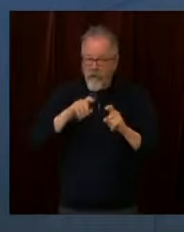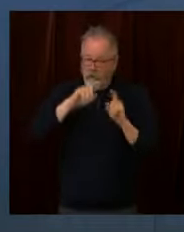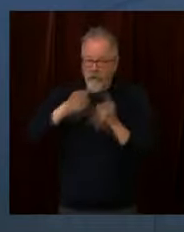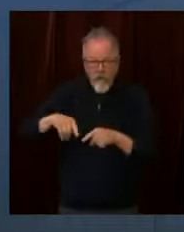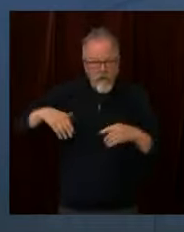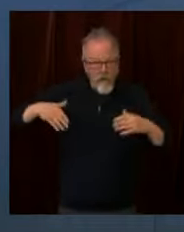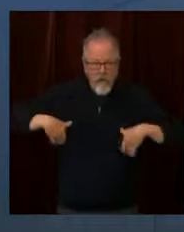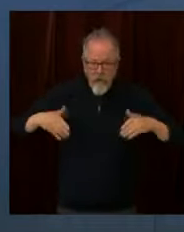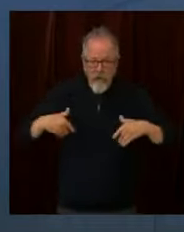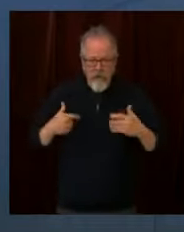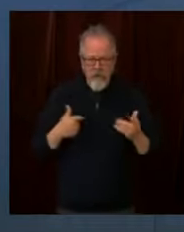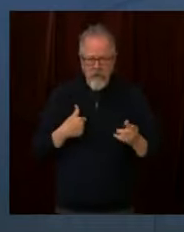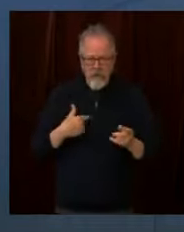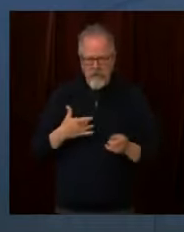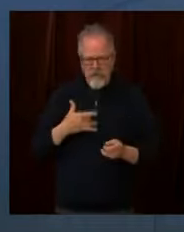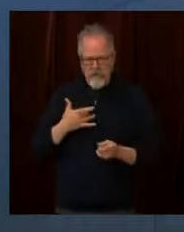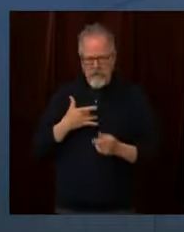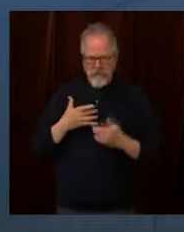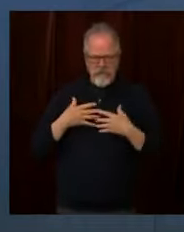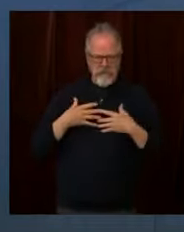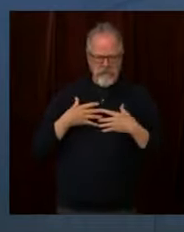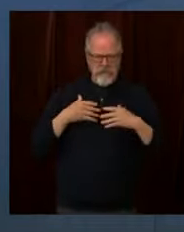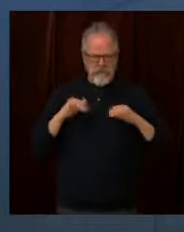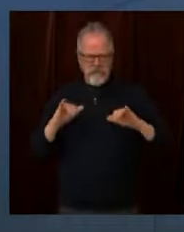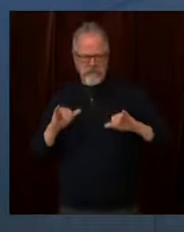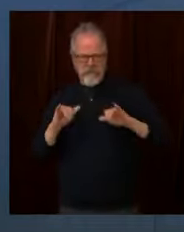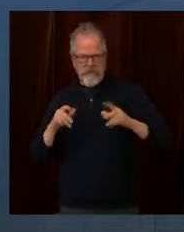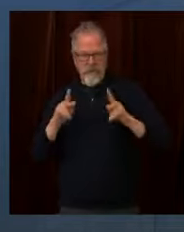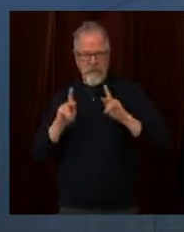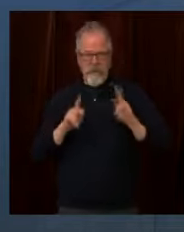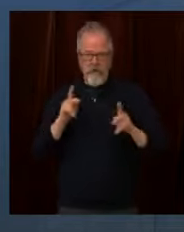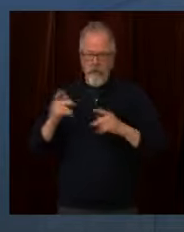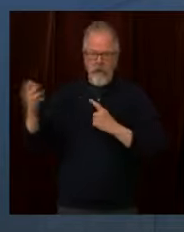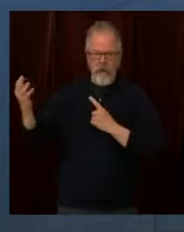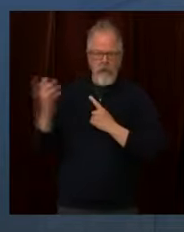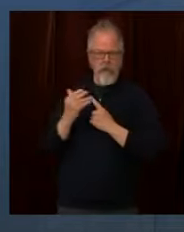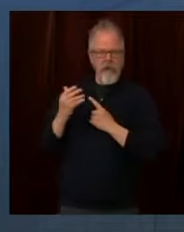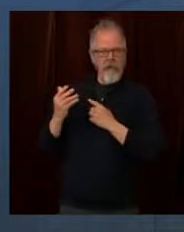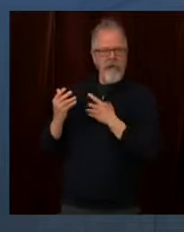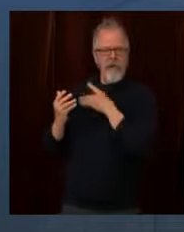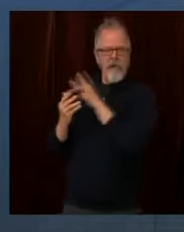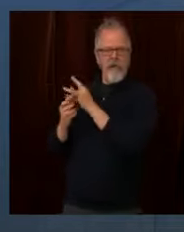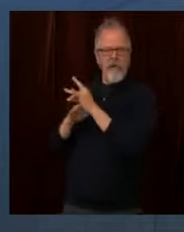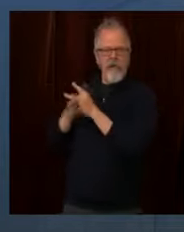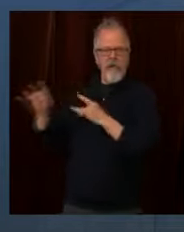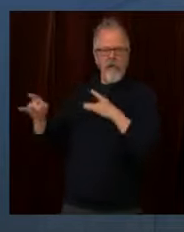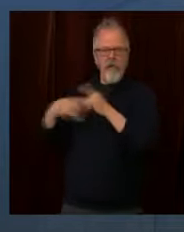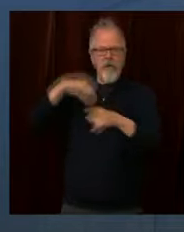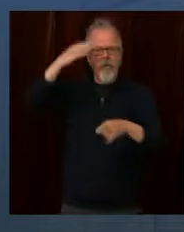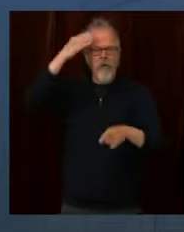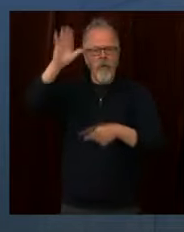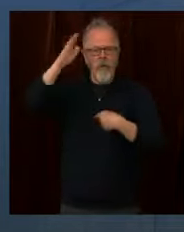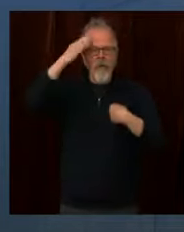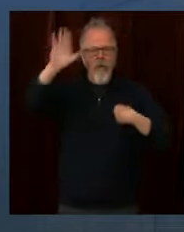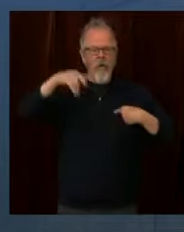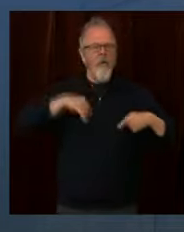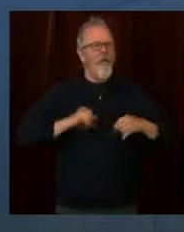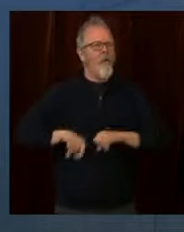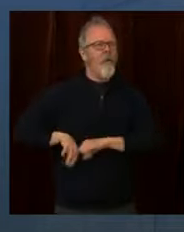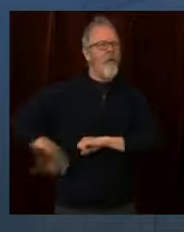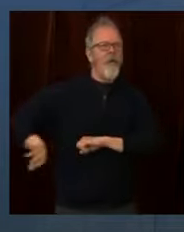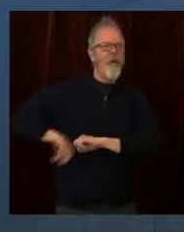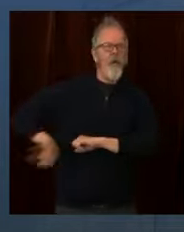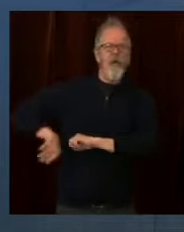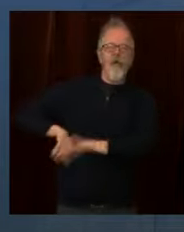visto que las personas pueden ser muy infecciosas, muy al principio de estar contaminadas. El segundo paso es hacer